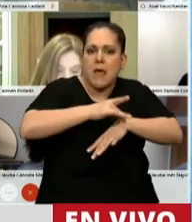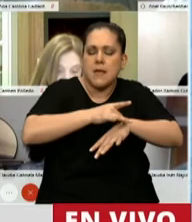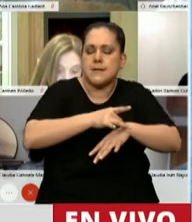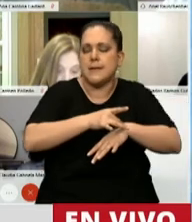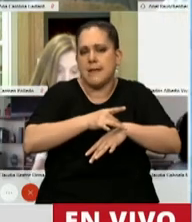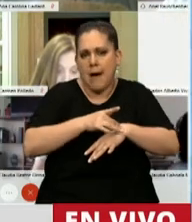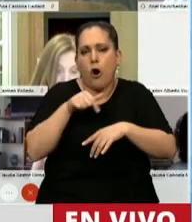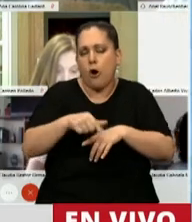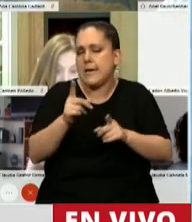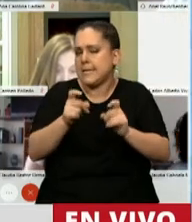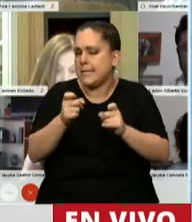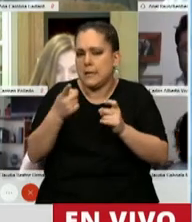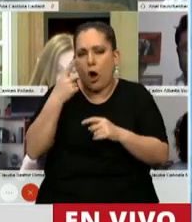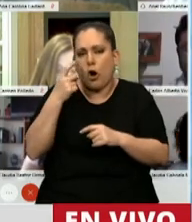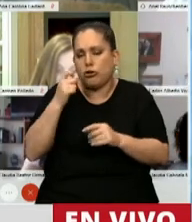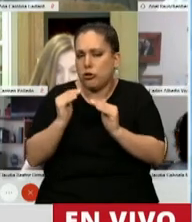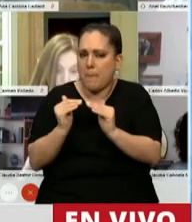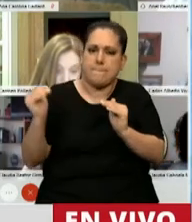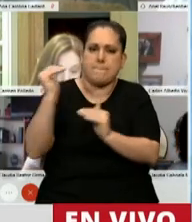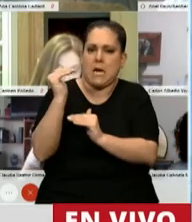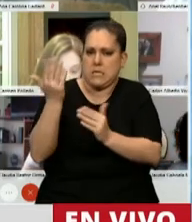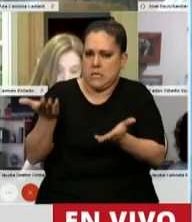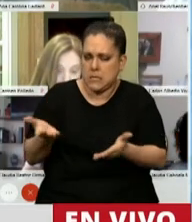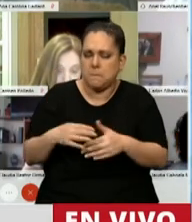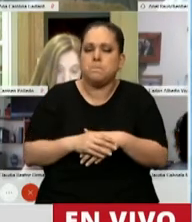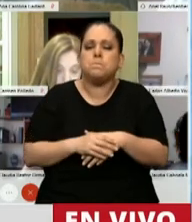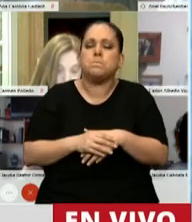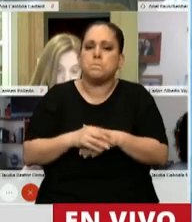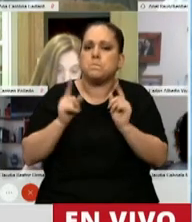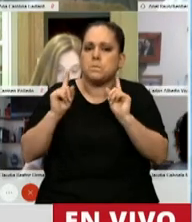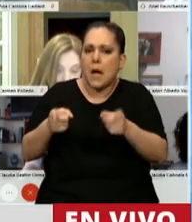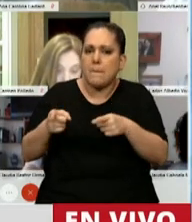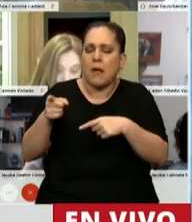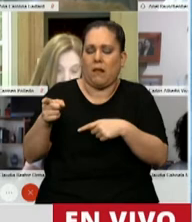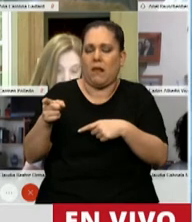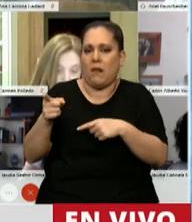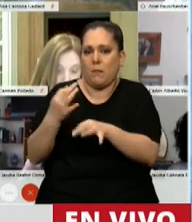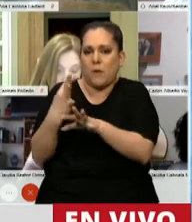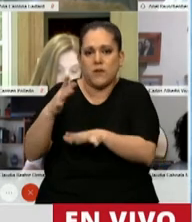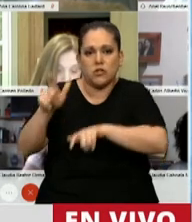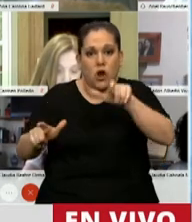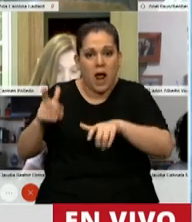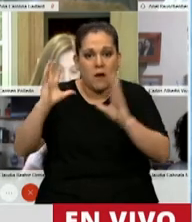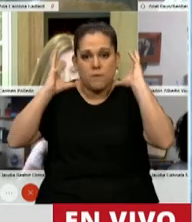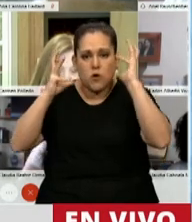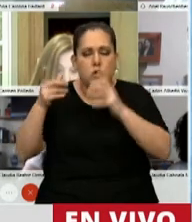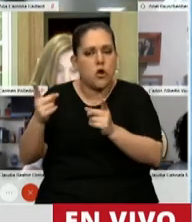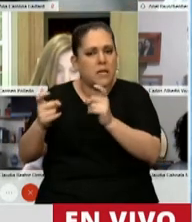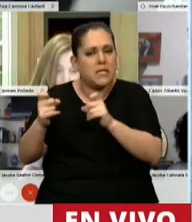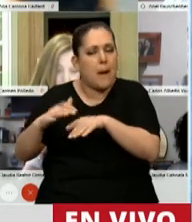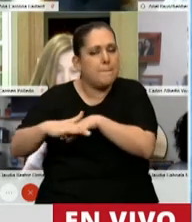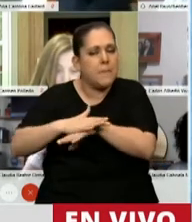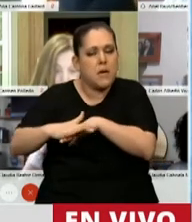está necesitando de esta regulación. Pero además de eso está necesitando también darle un piso mínimo, como bien lo dijo